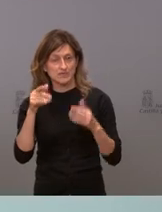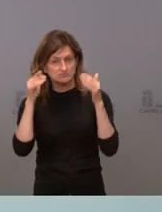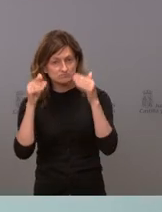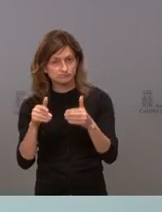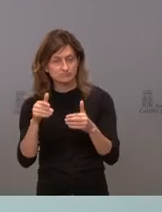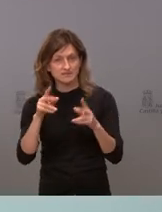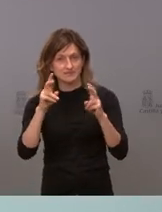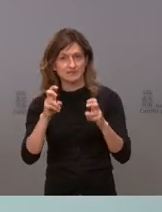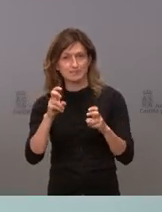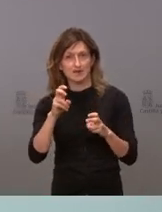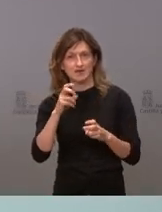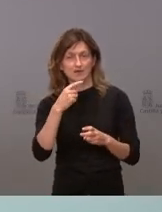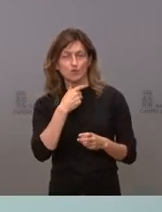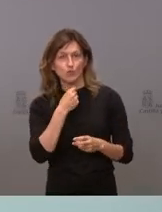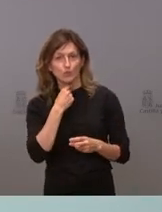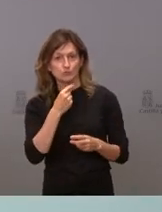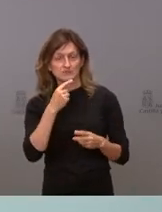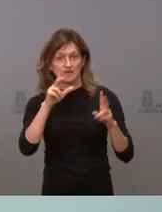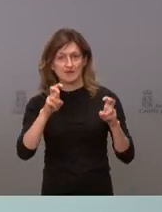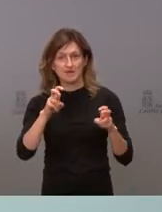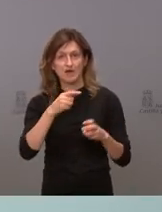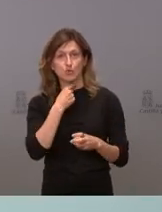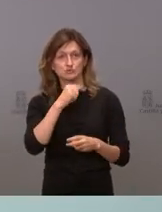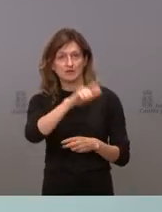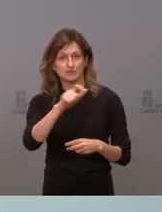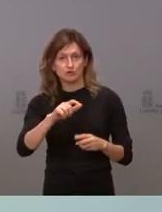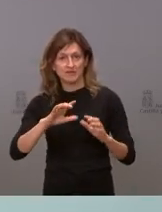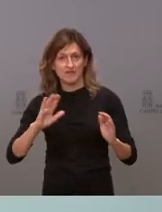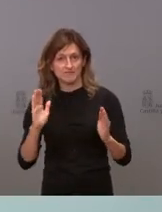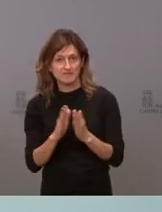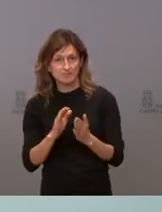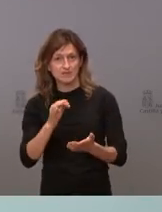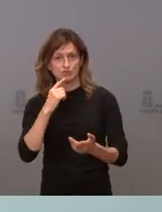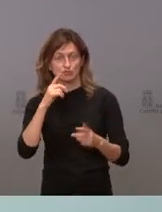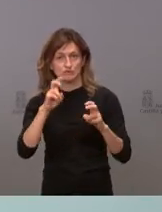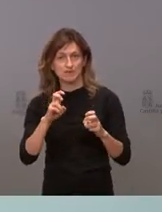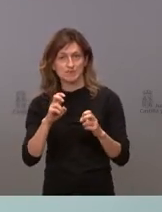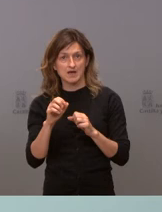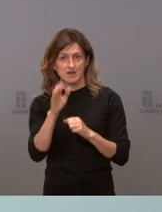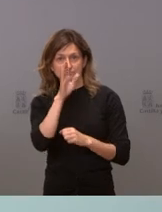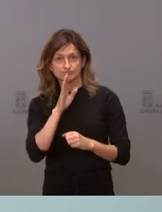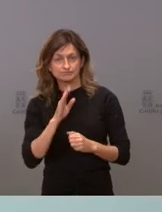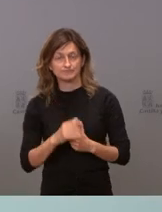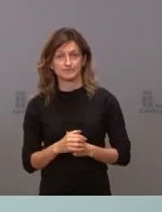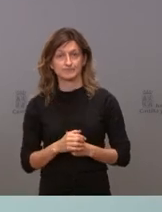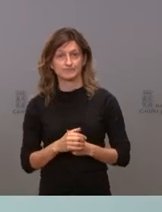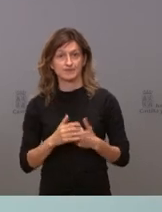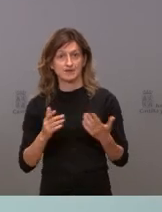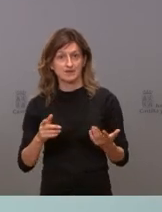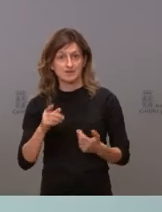populista, del blanco y negro, del enfrentamiento, de la trinchera, que les está yendo